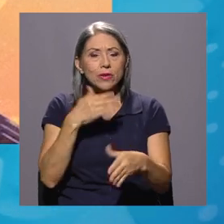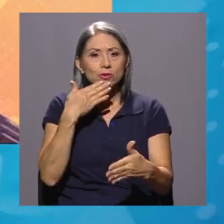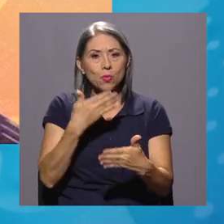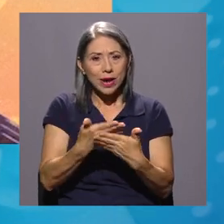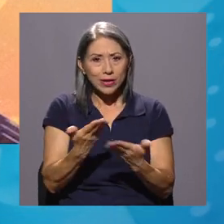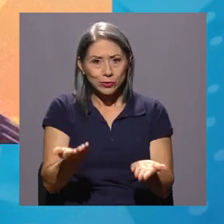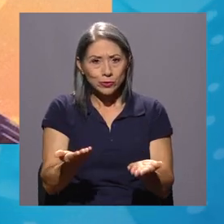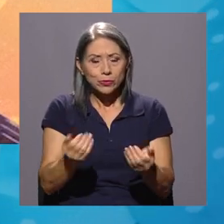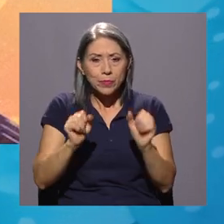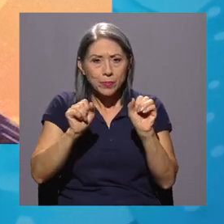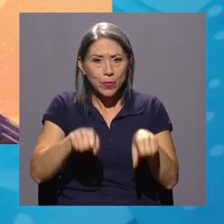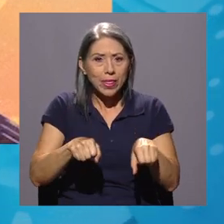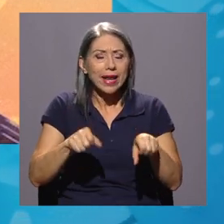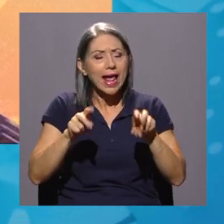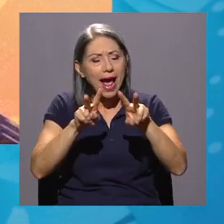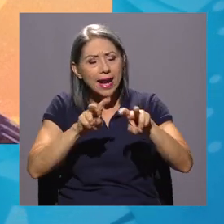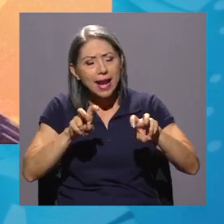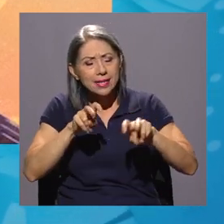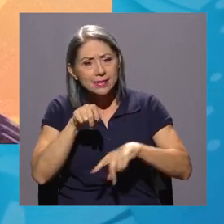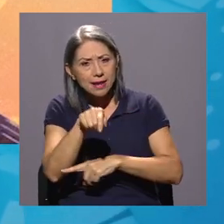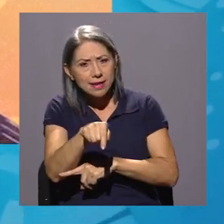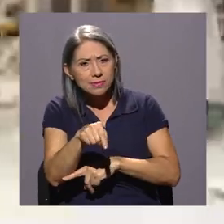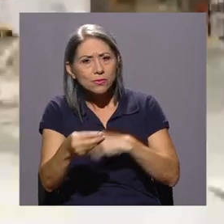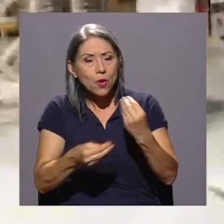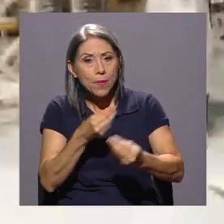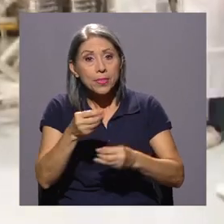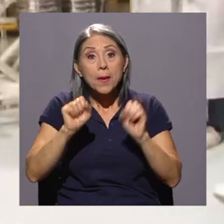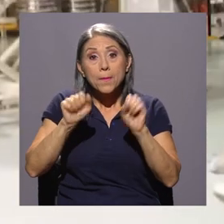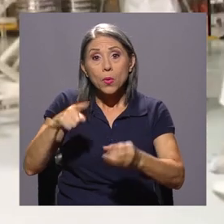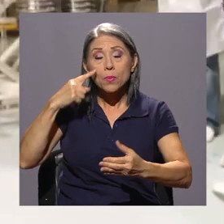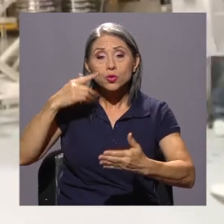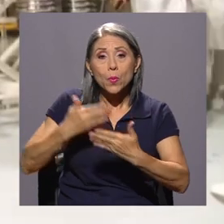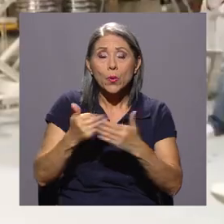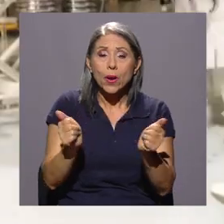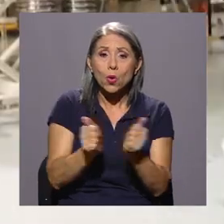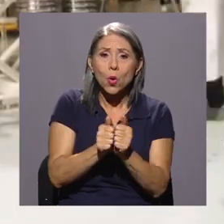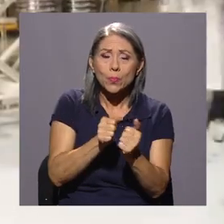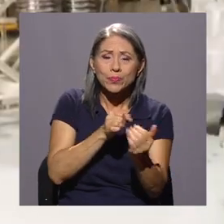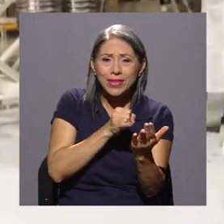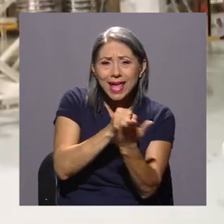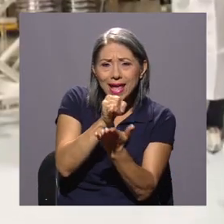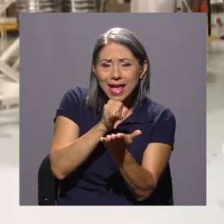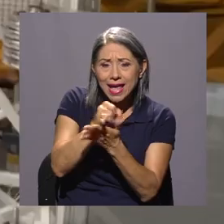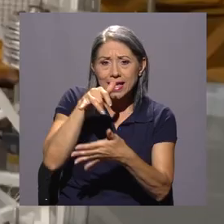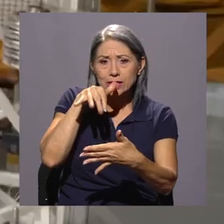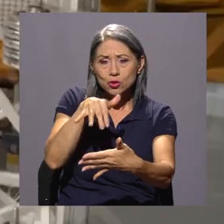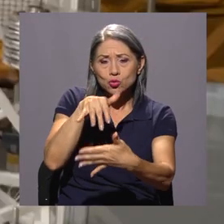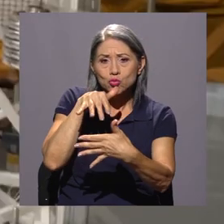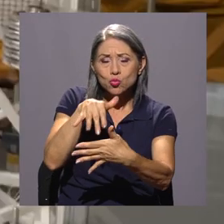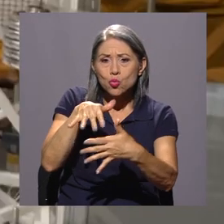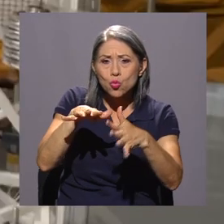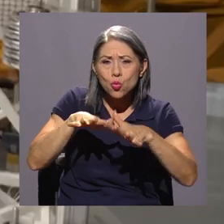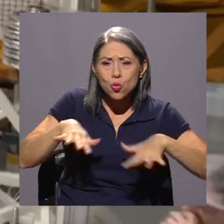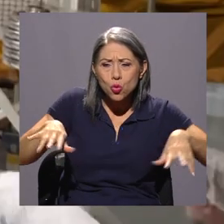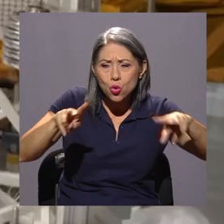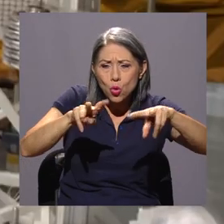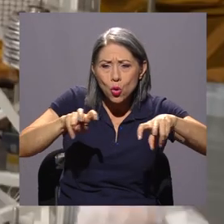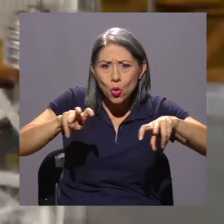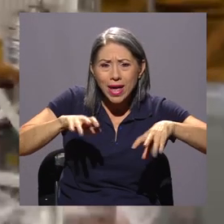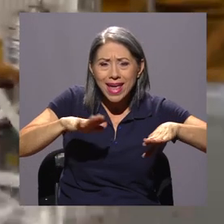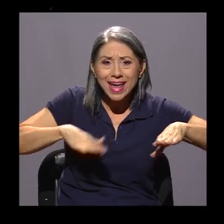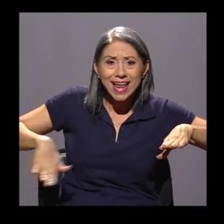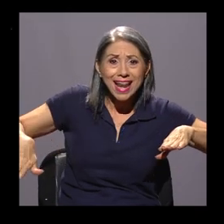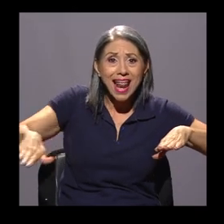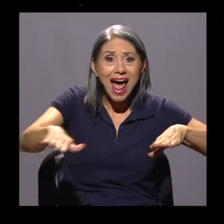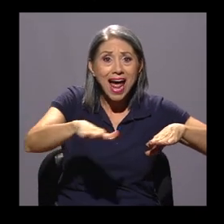para poder analizar deformación y pudimos comprobarlo a través del estudio que hicimos en el área